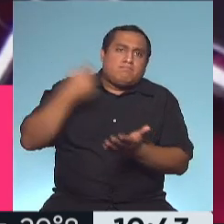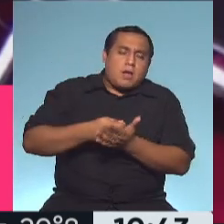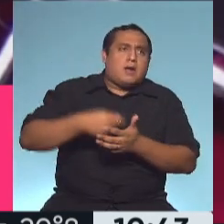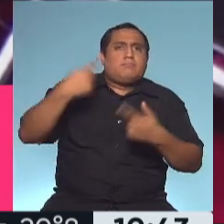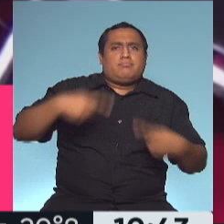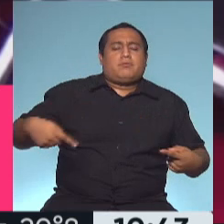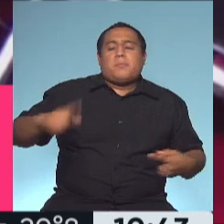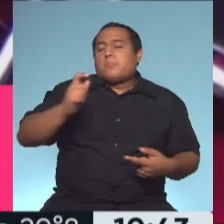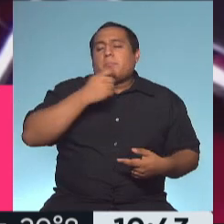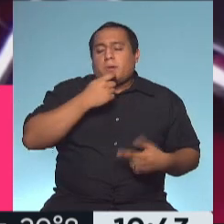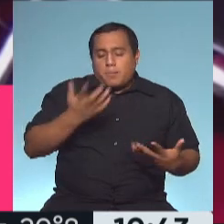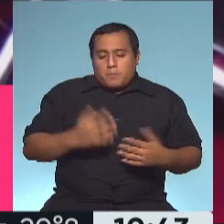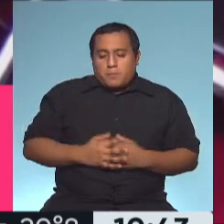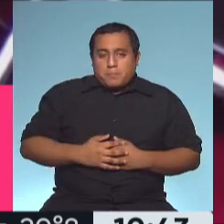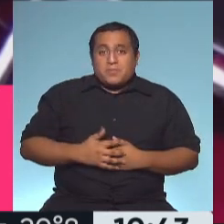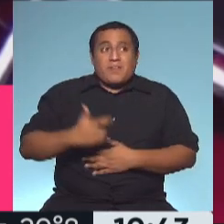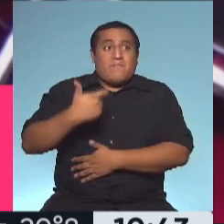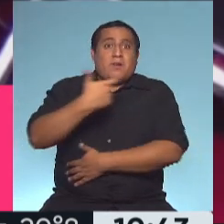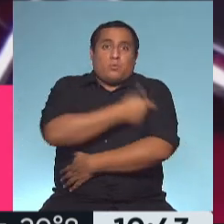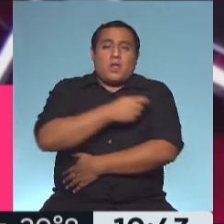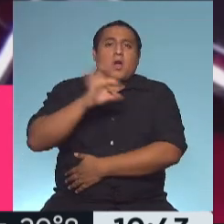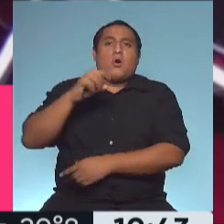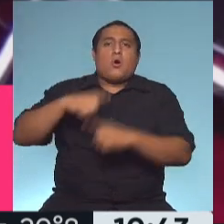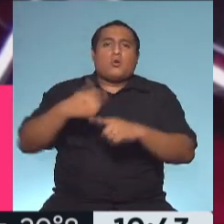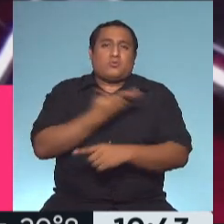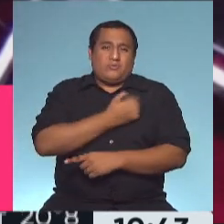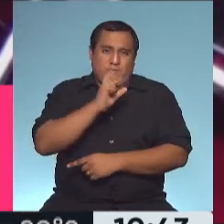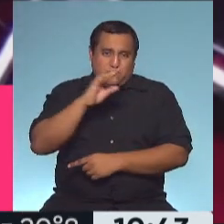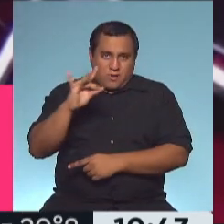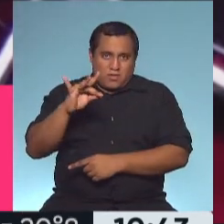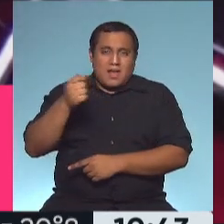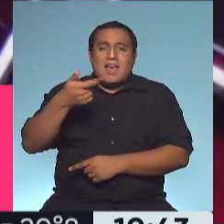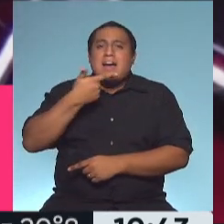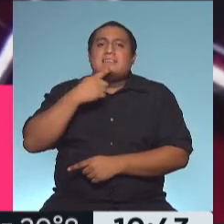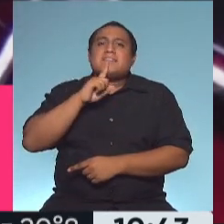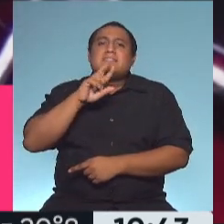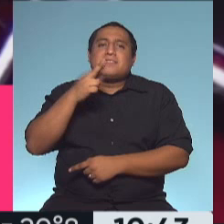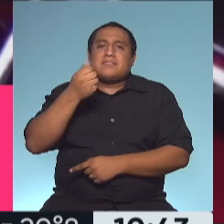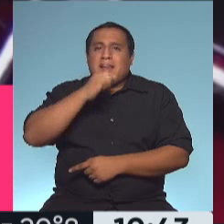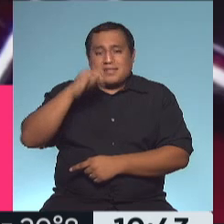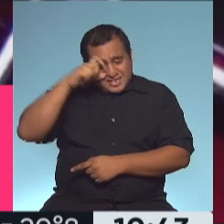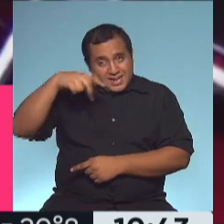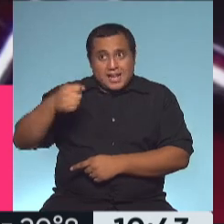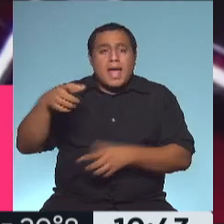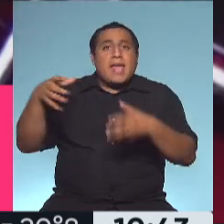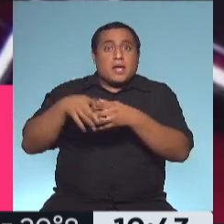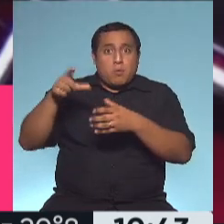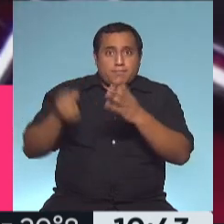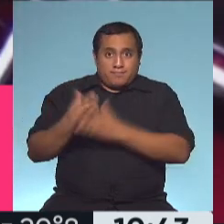para mencionar un ejemplo, la vacuna Oxford-AstraZeneca, la persona y el equipo que desarrolló esa vacuna,